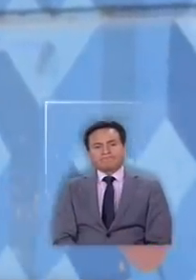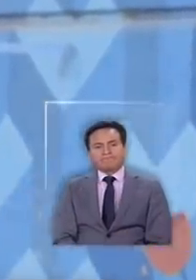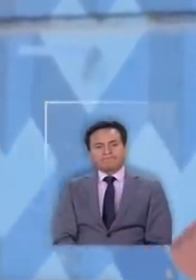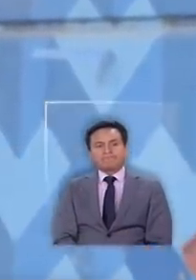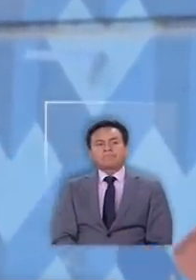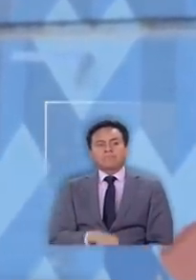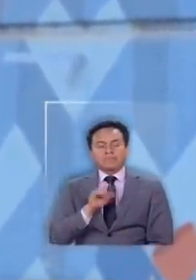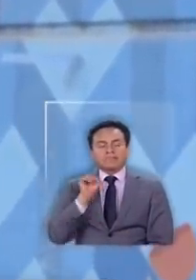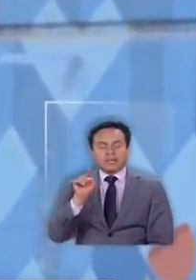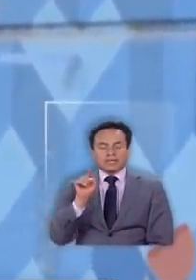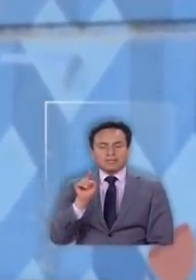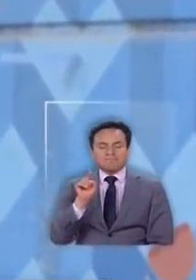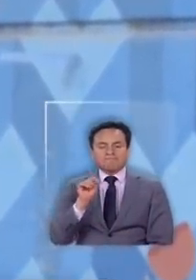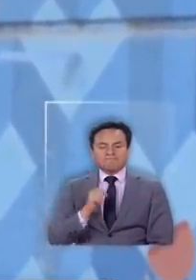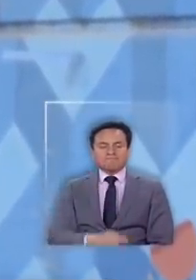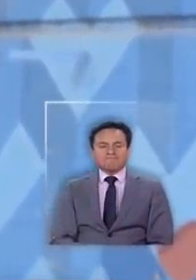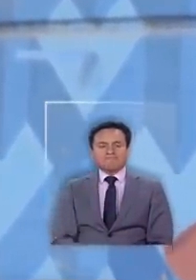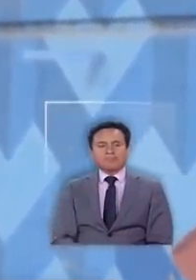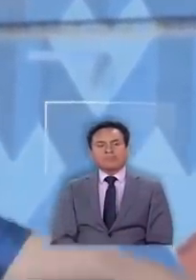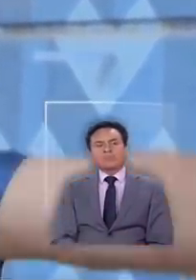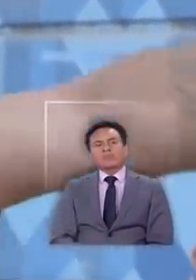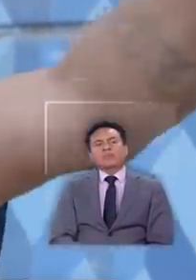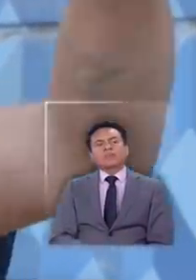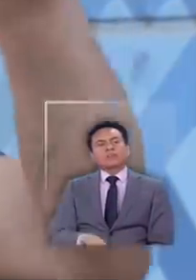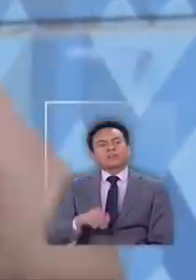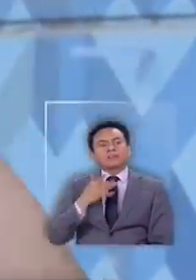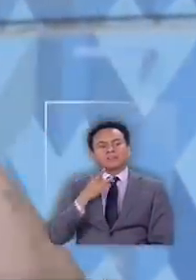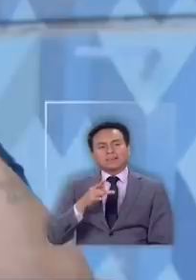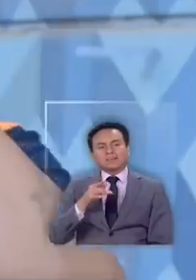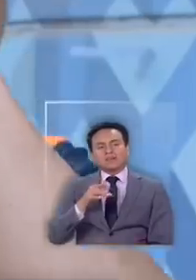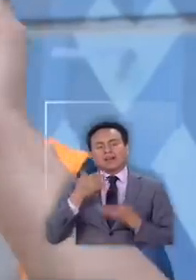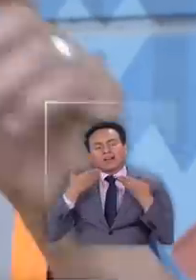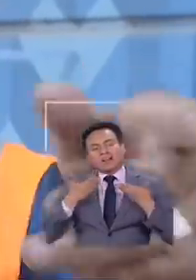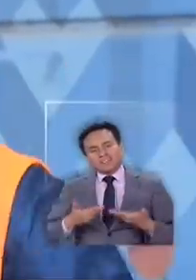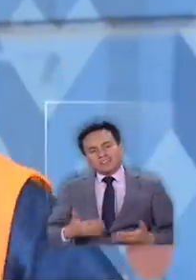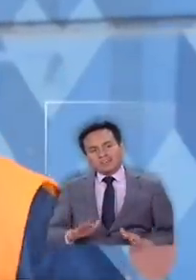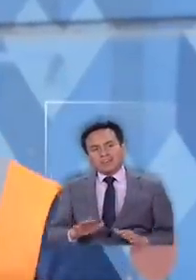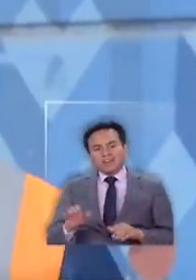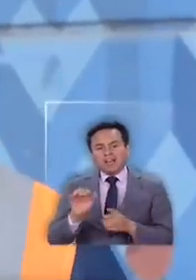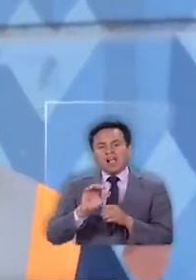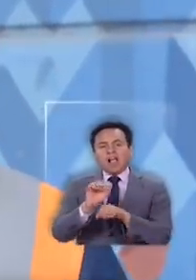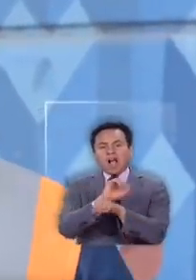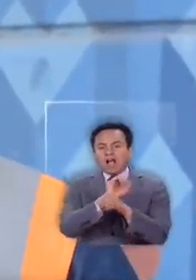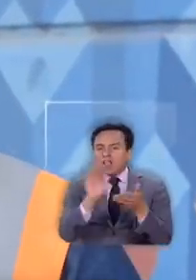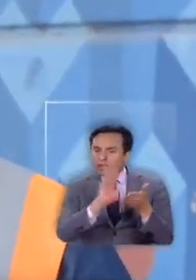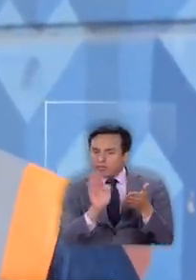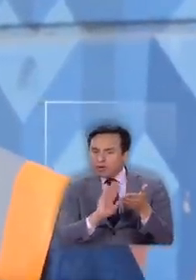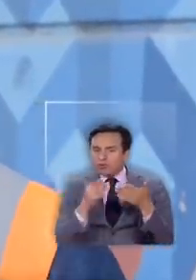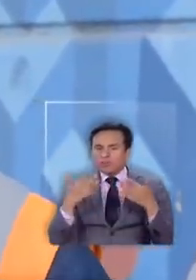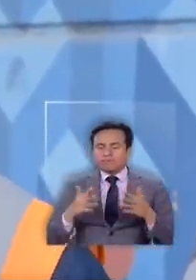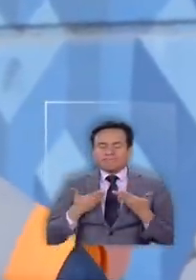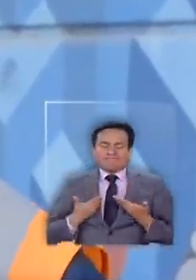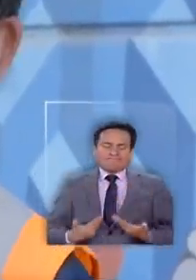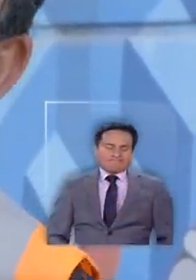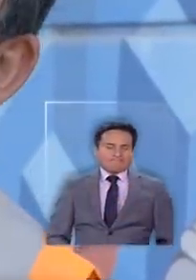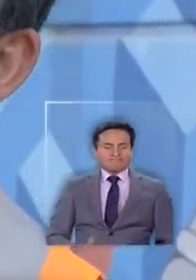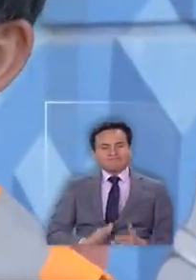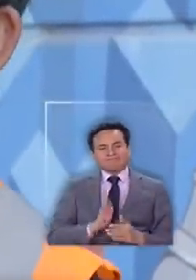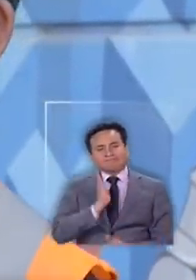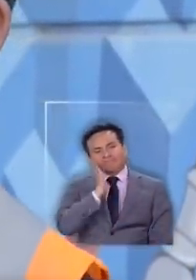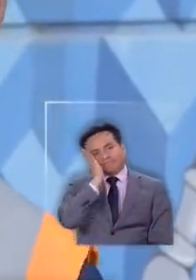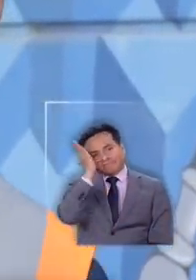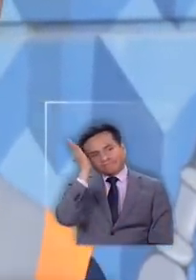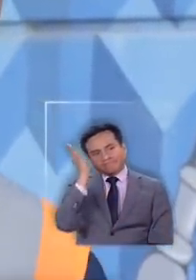así que ahí ayer no di noticias porque terminé cansado lavando auto aquí me acosté